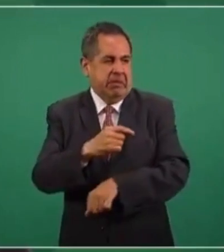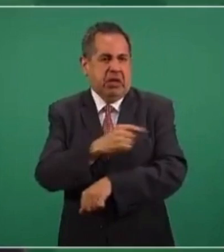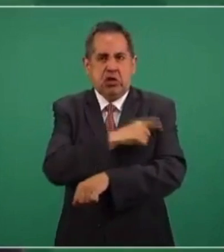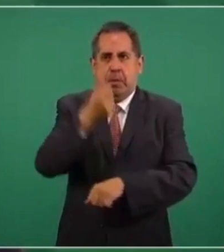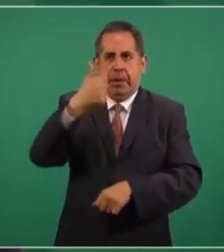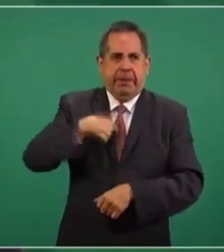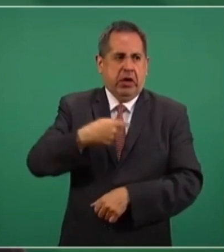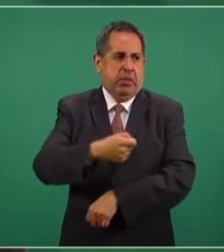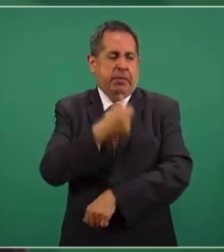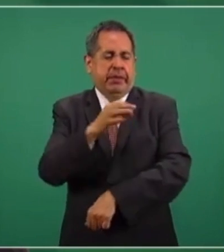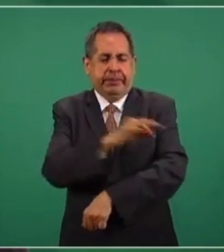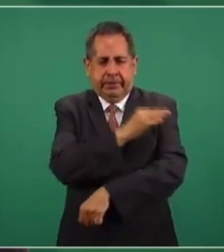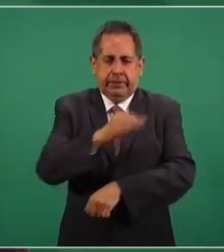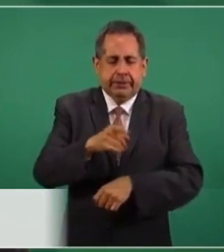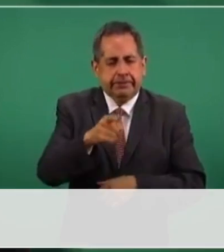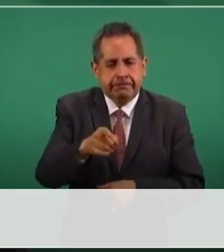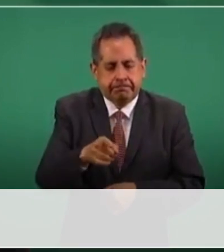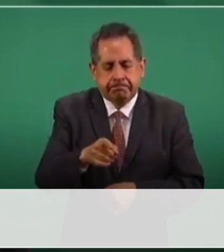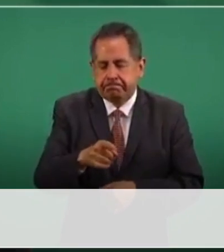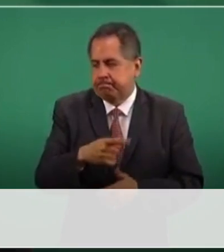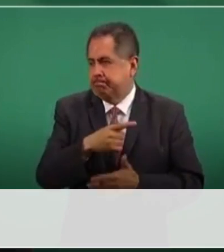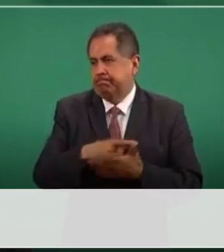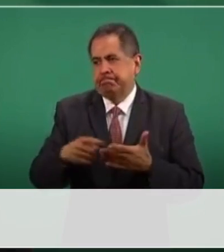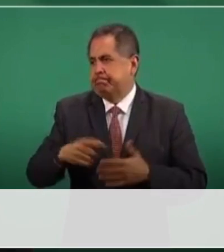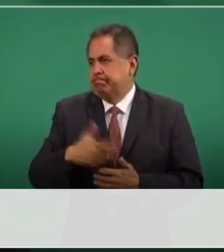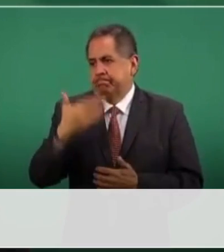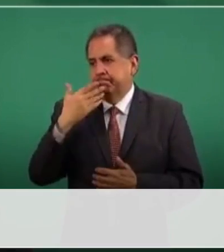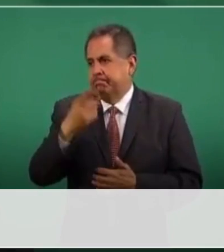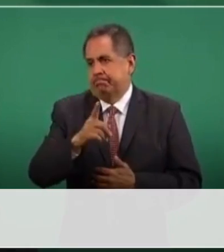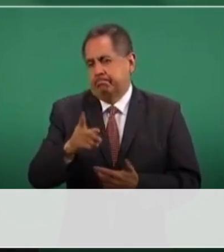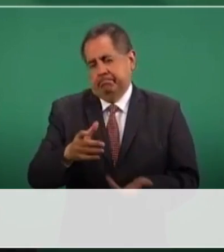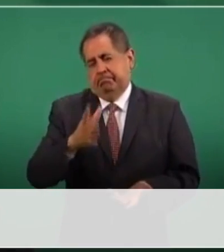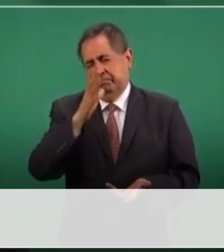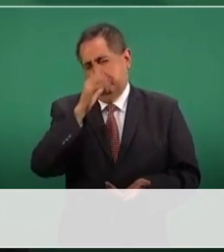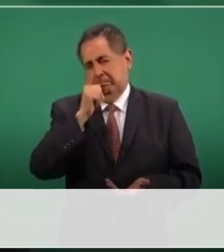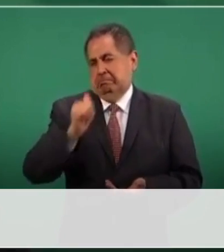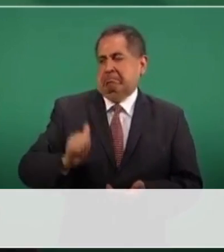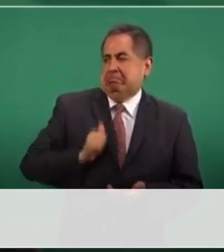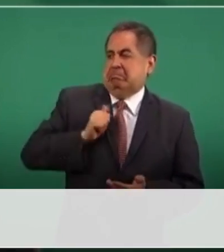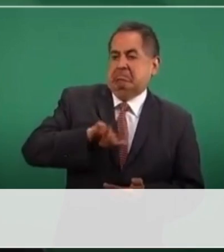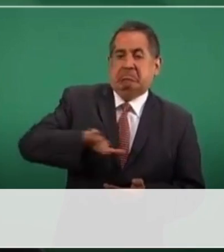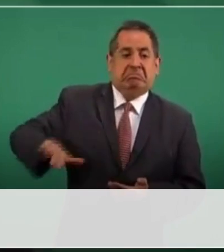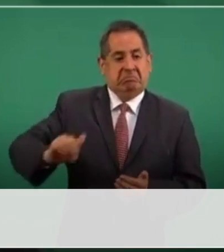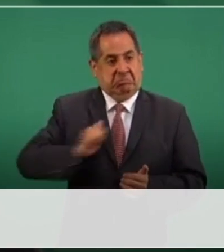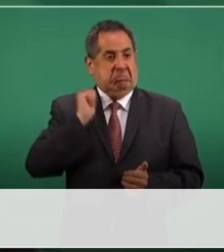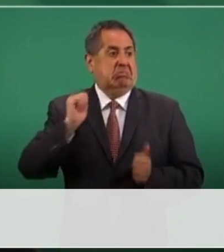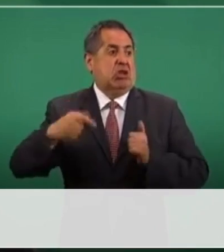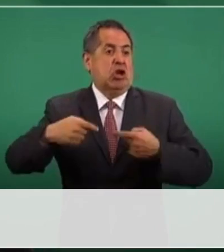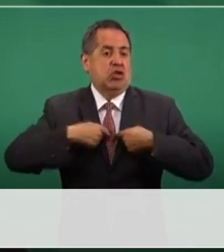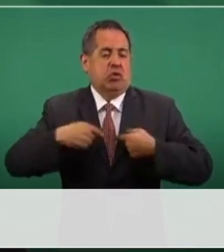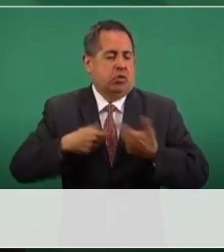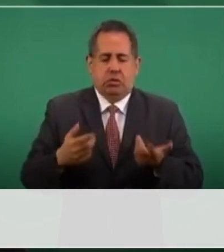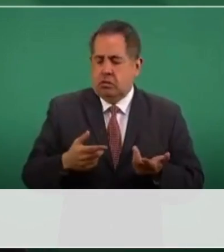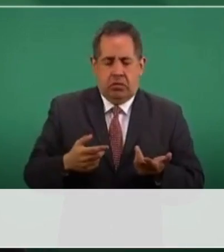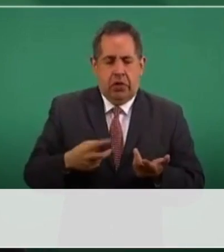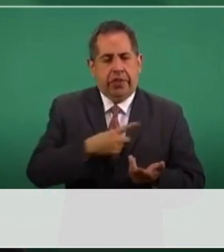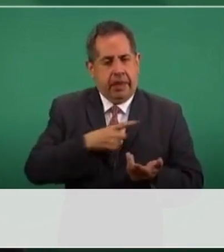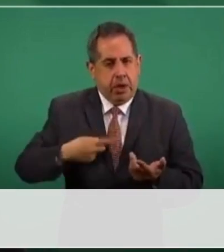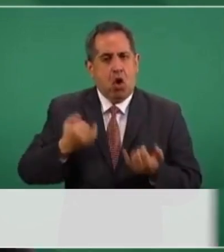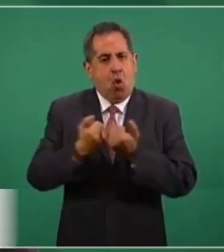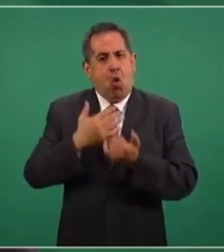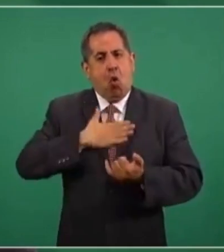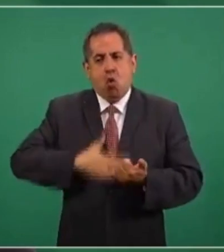es, consideramos, moralmente reprobable en términos de un principio fundamental de justicia distributiva.